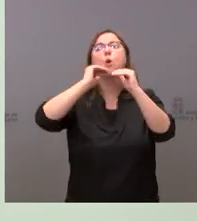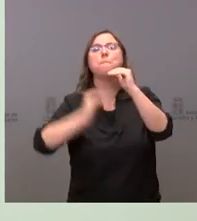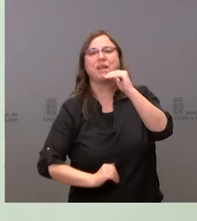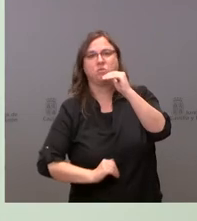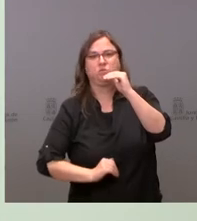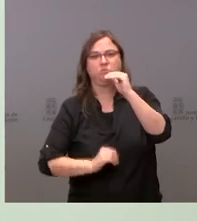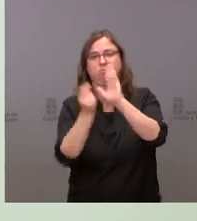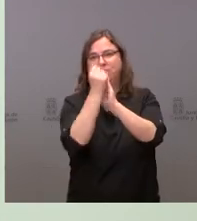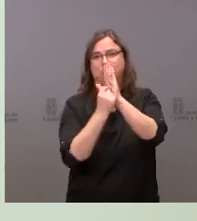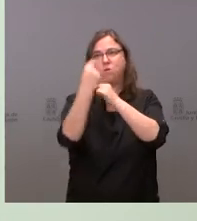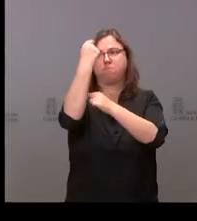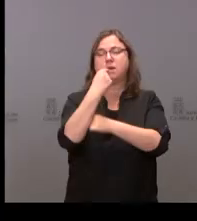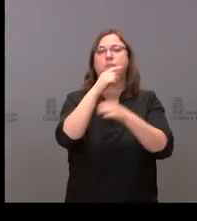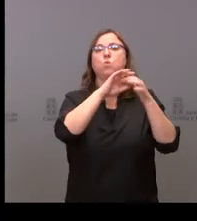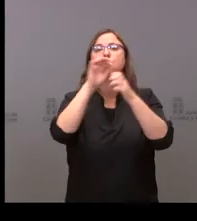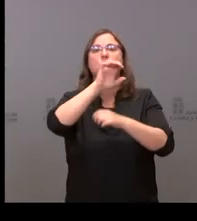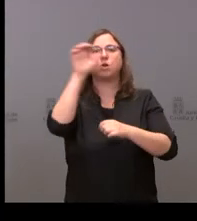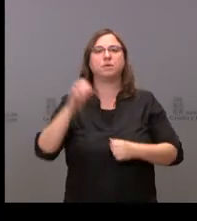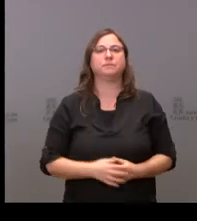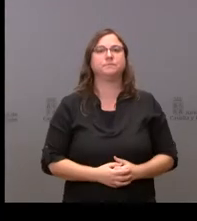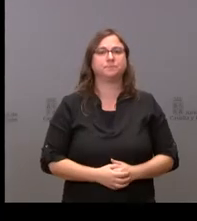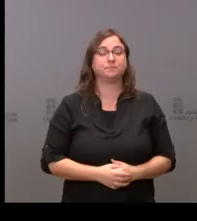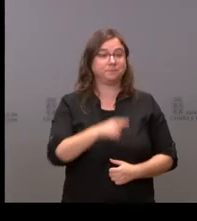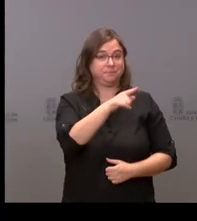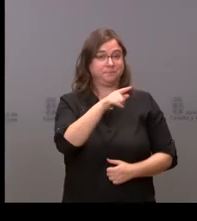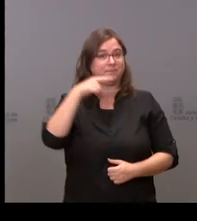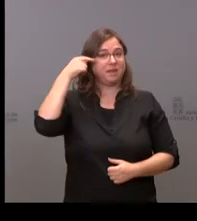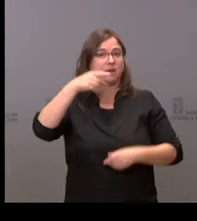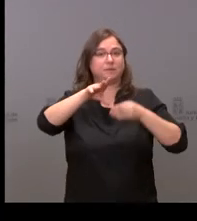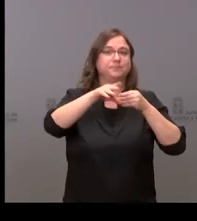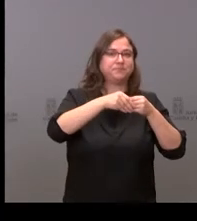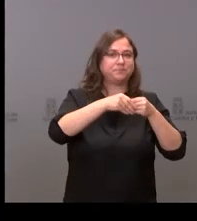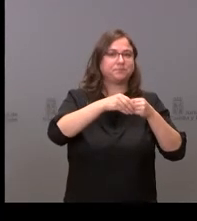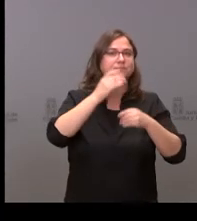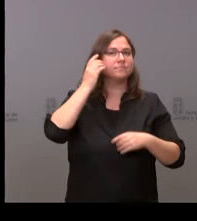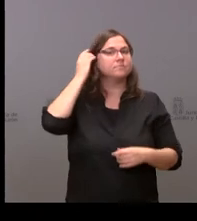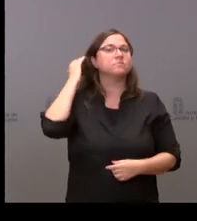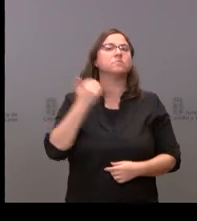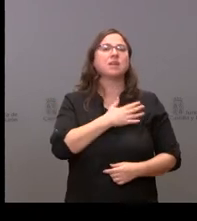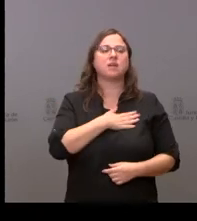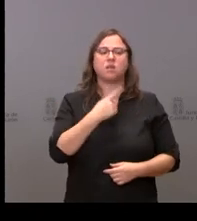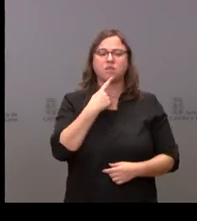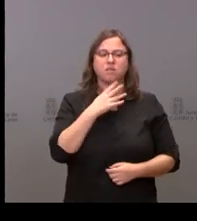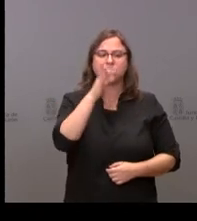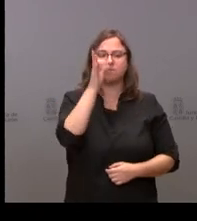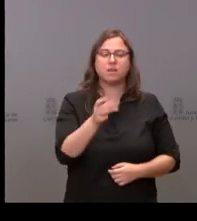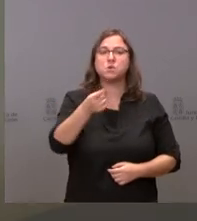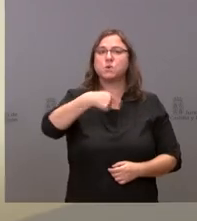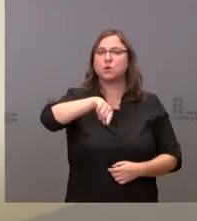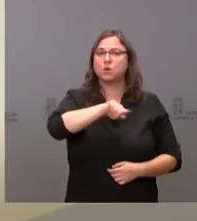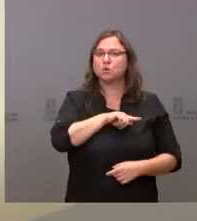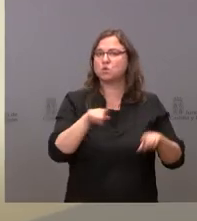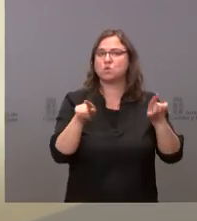Unión Europea Sí a ese respecto también conviene decir que también hemos solicitado